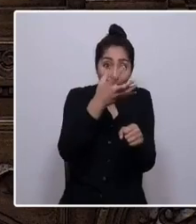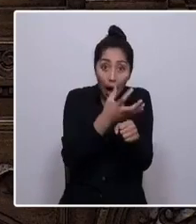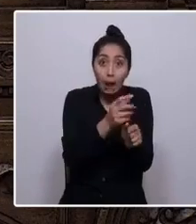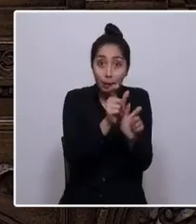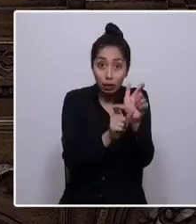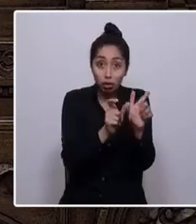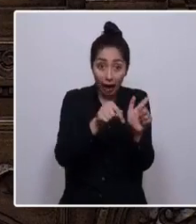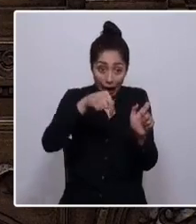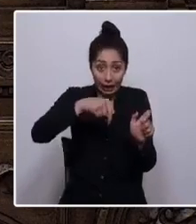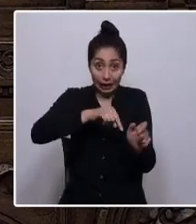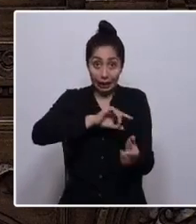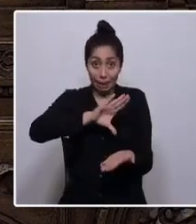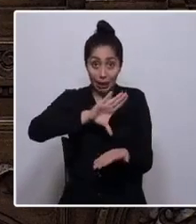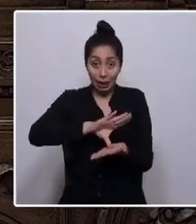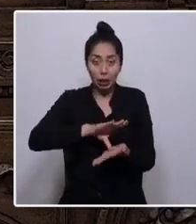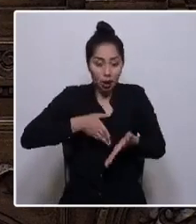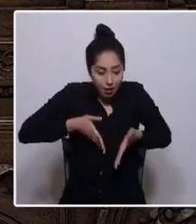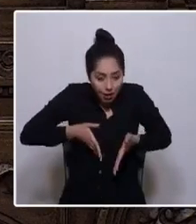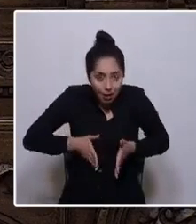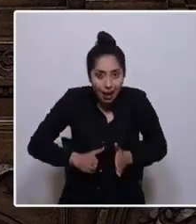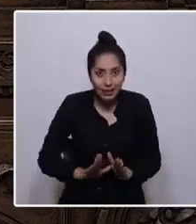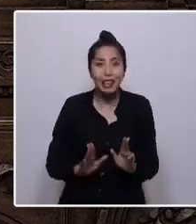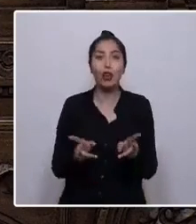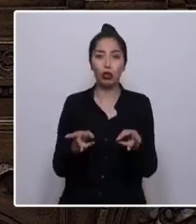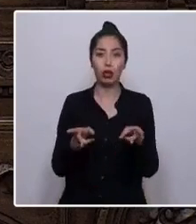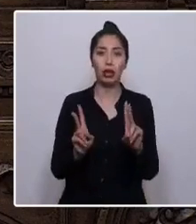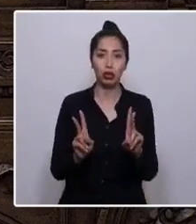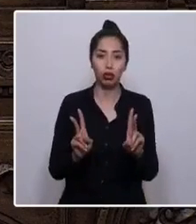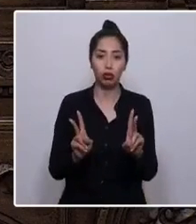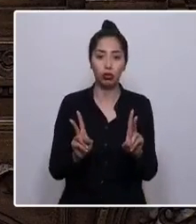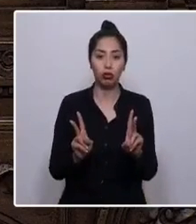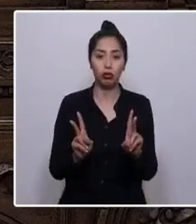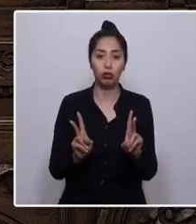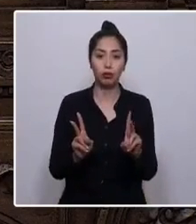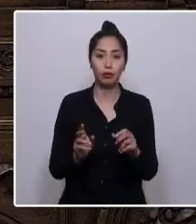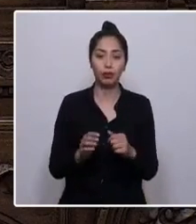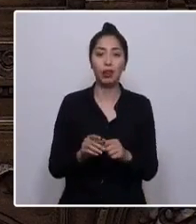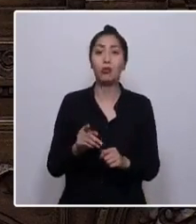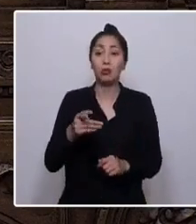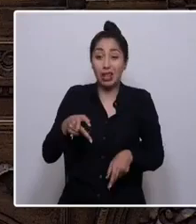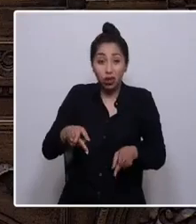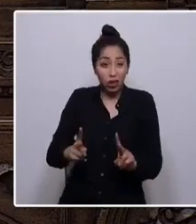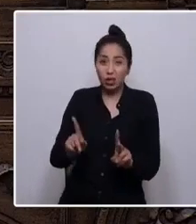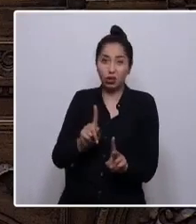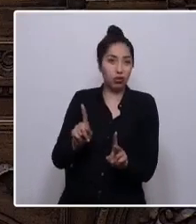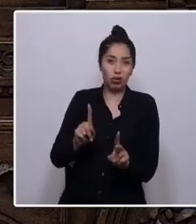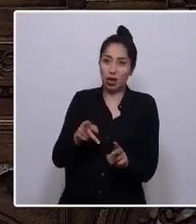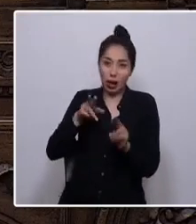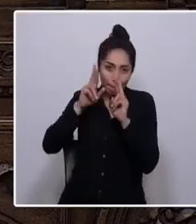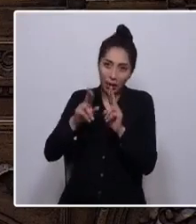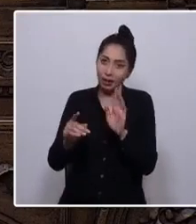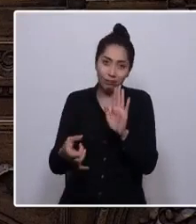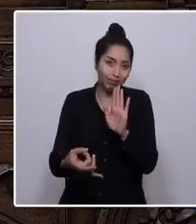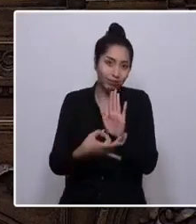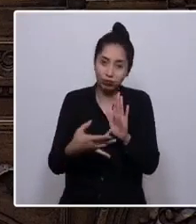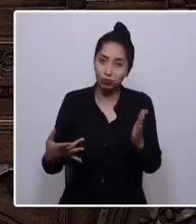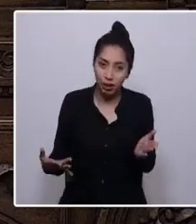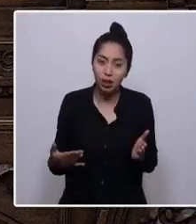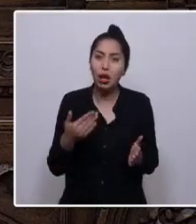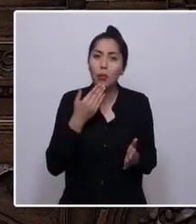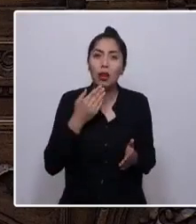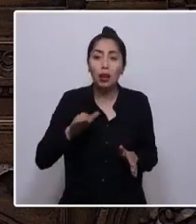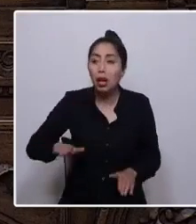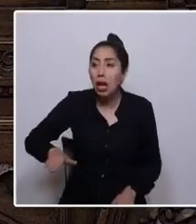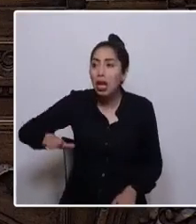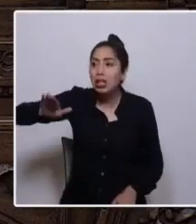país que nace con derechos vermados o lisa y llanamente anulados. Crecer y vivir rodeados de contaminación porque desde